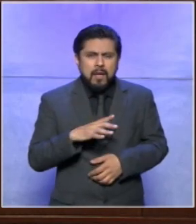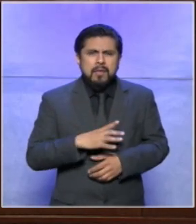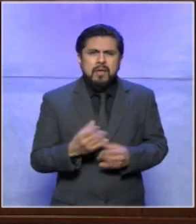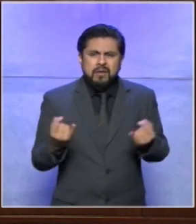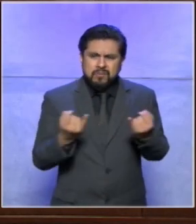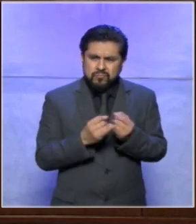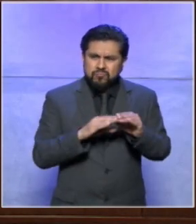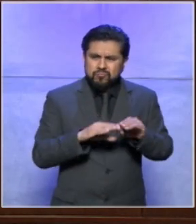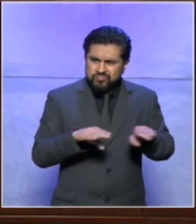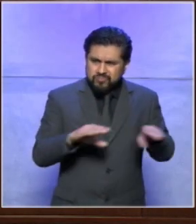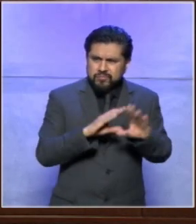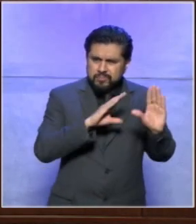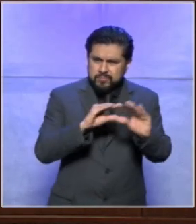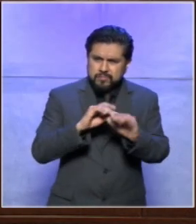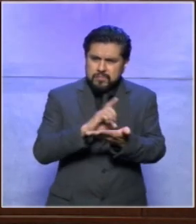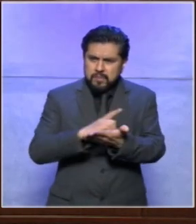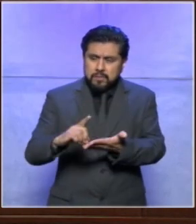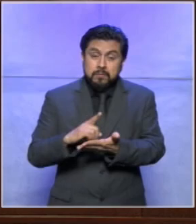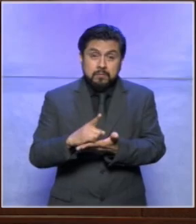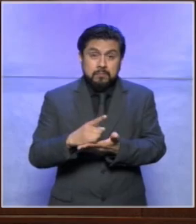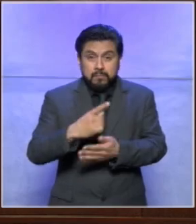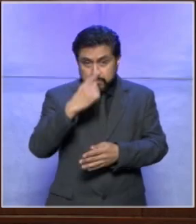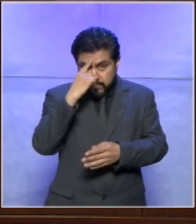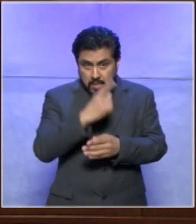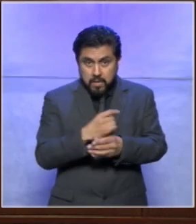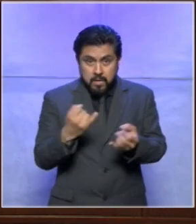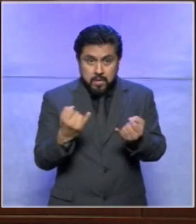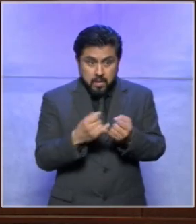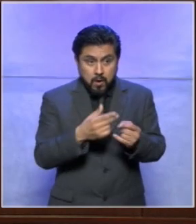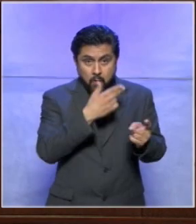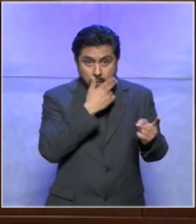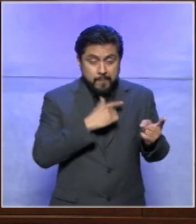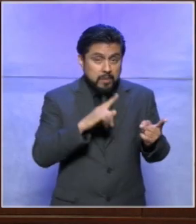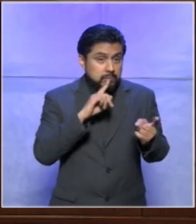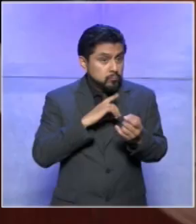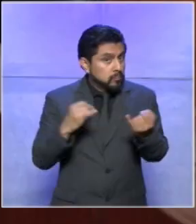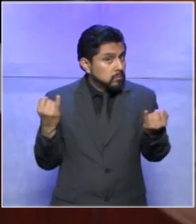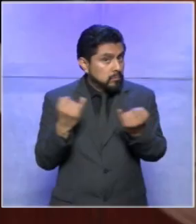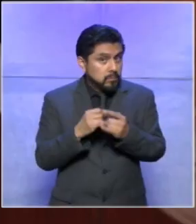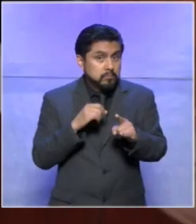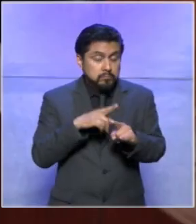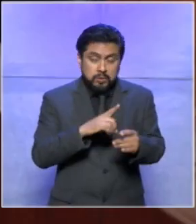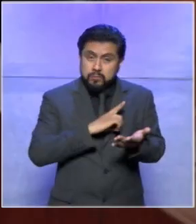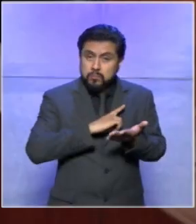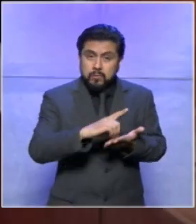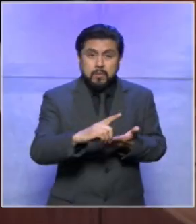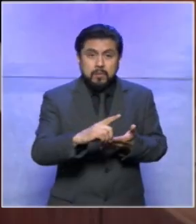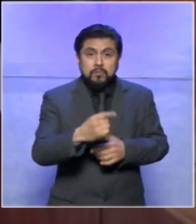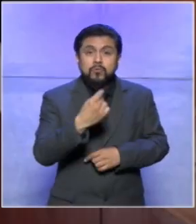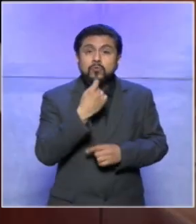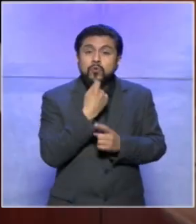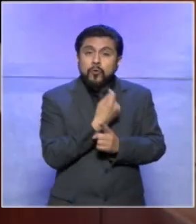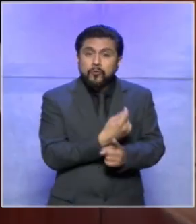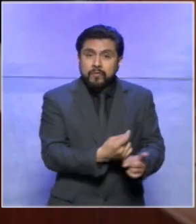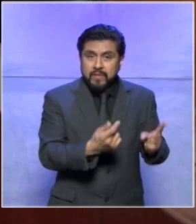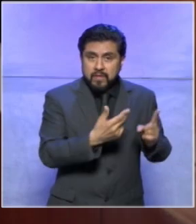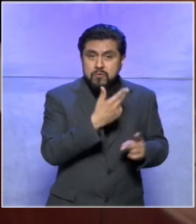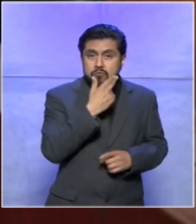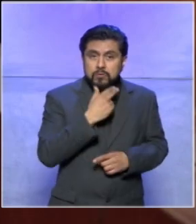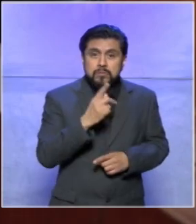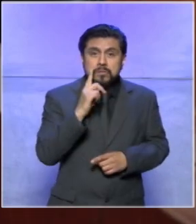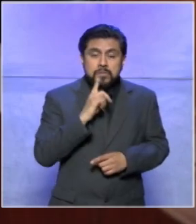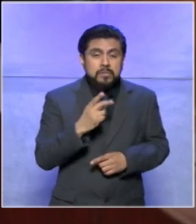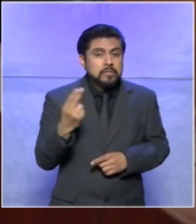la igualdad de derechos la paridad la paridad de género que tanto las niñas como los niños puedan